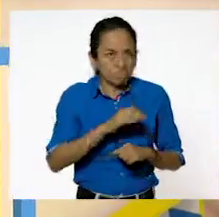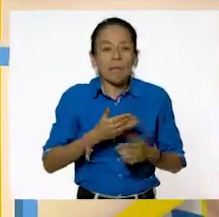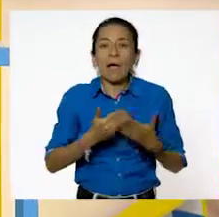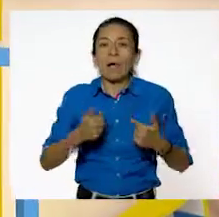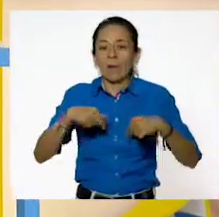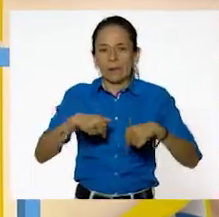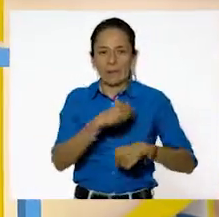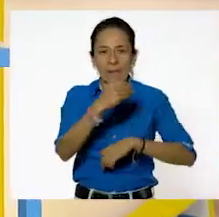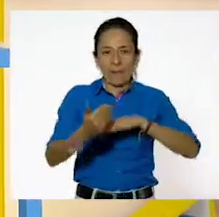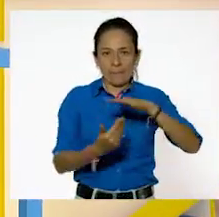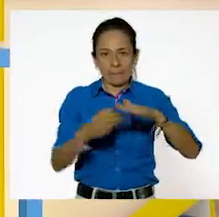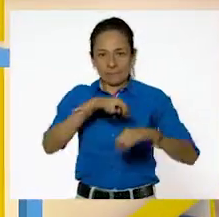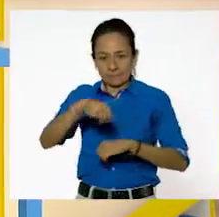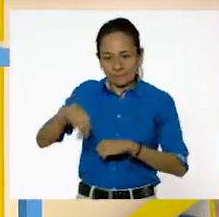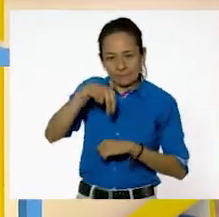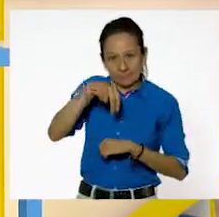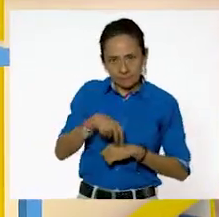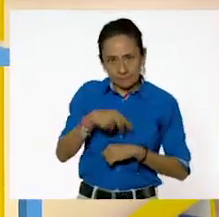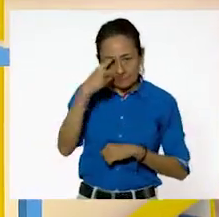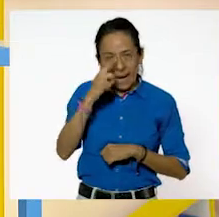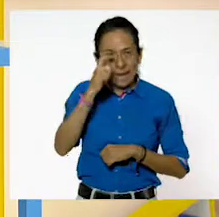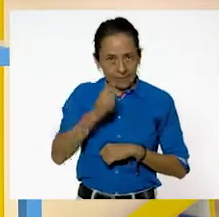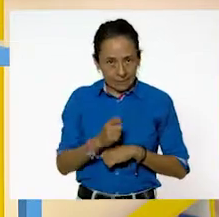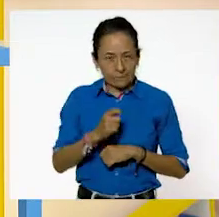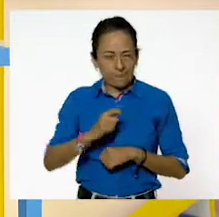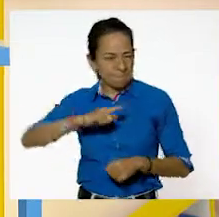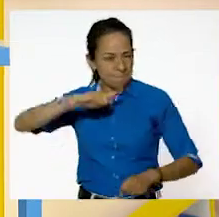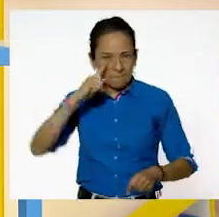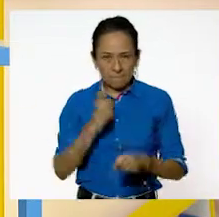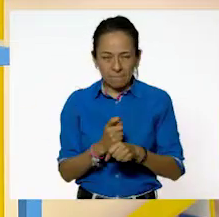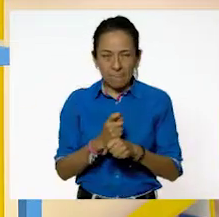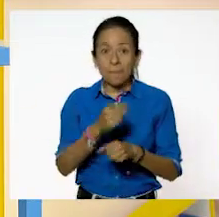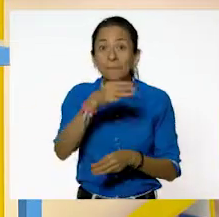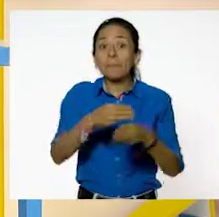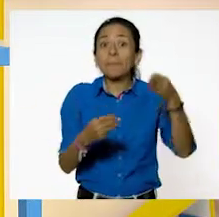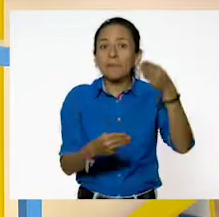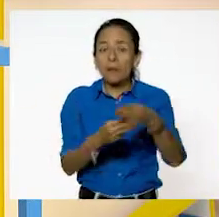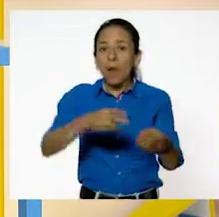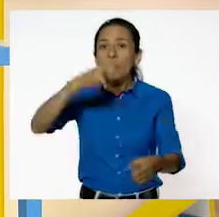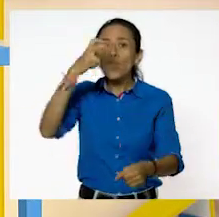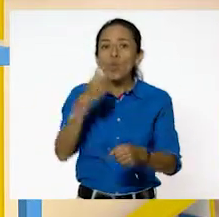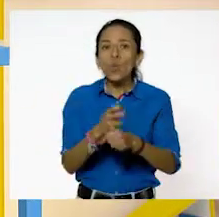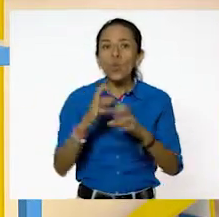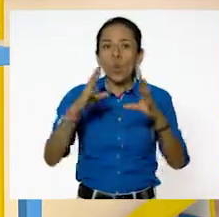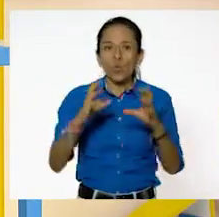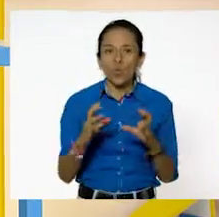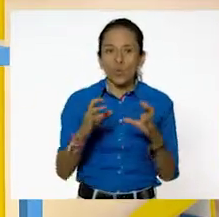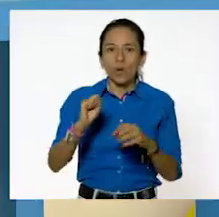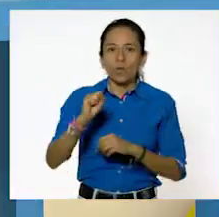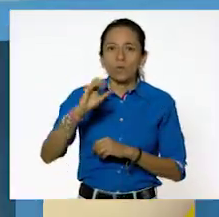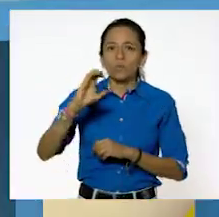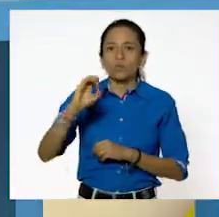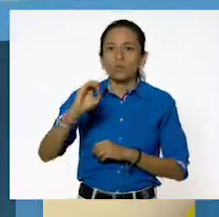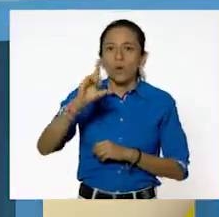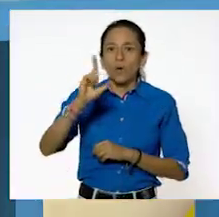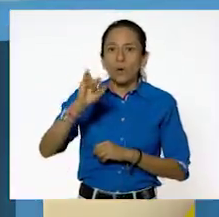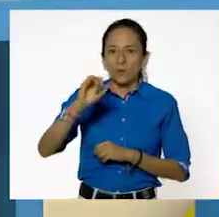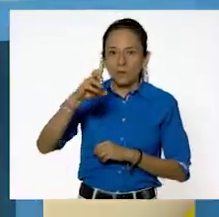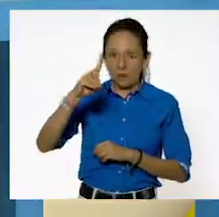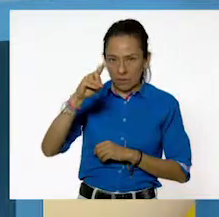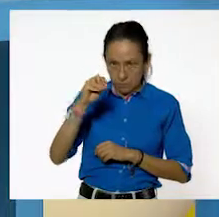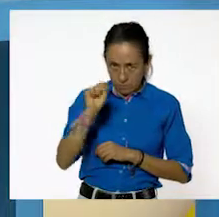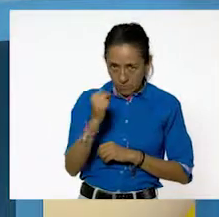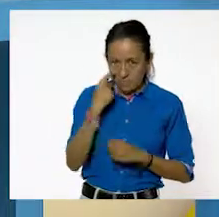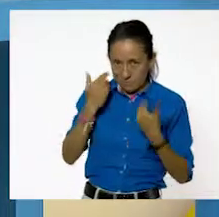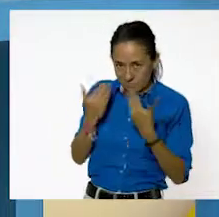hablar acerca primero de los materiales sólidos. Fíjate muy bien lo que tengo de este lado. En algunas de las